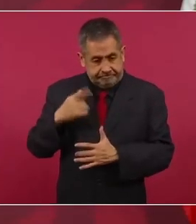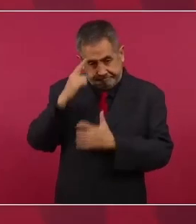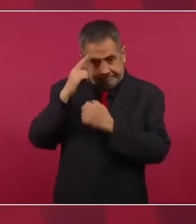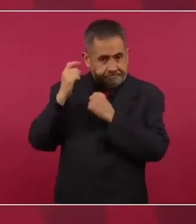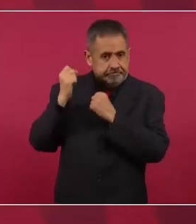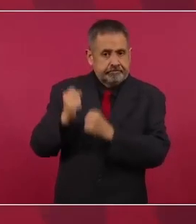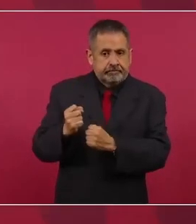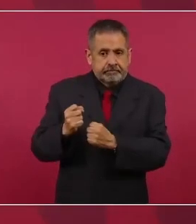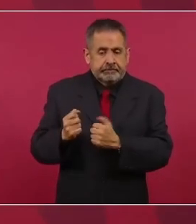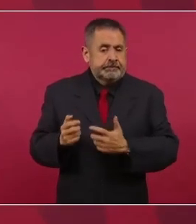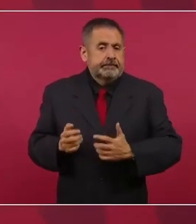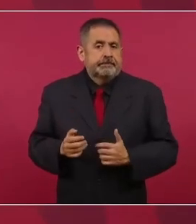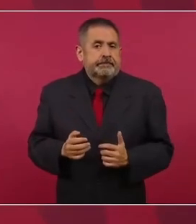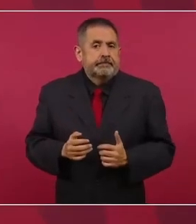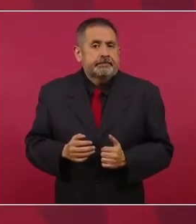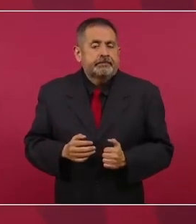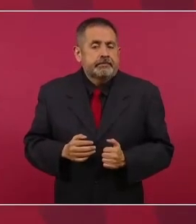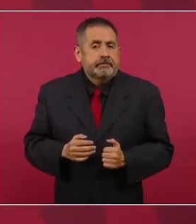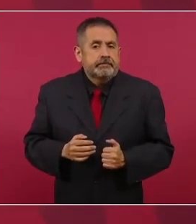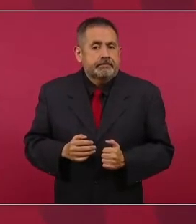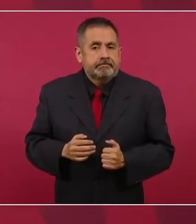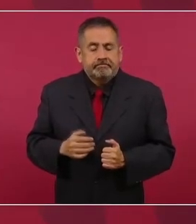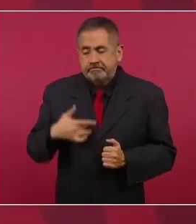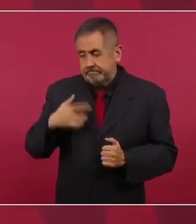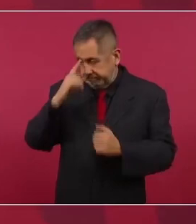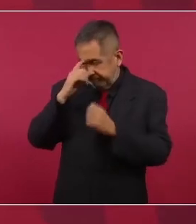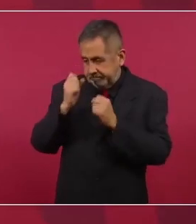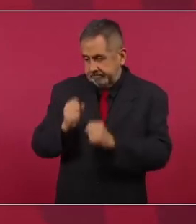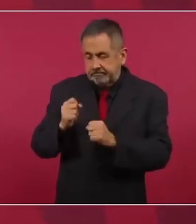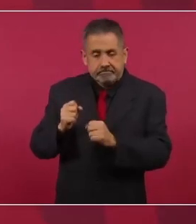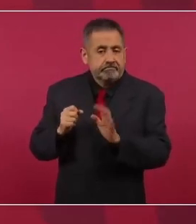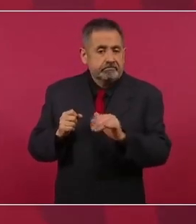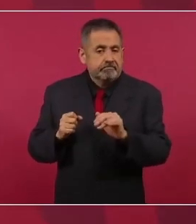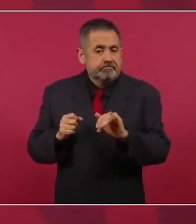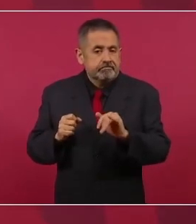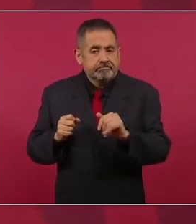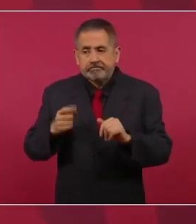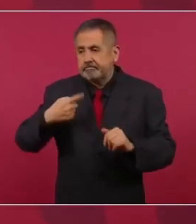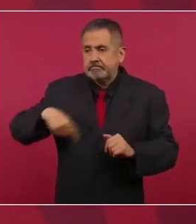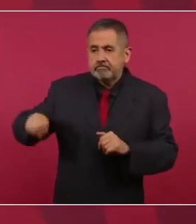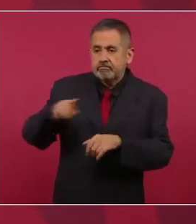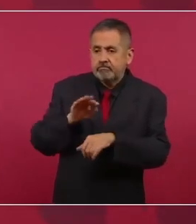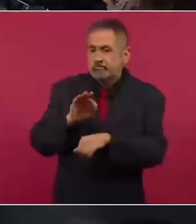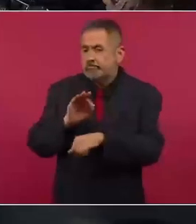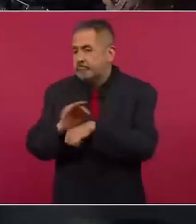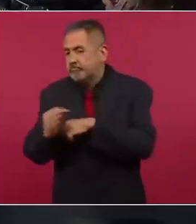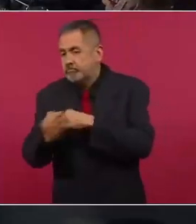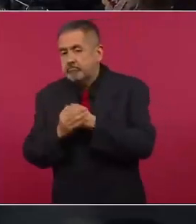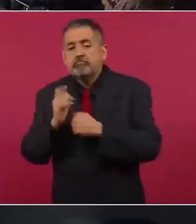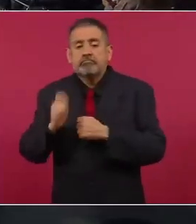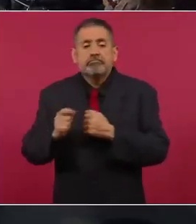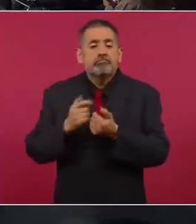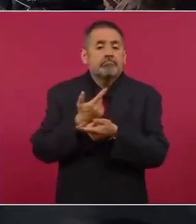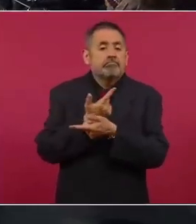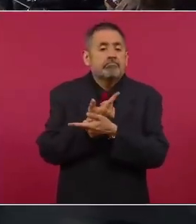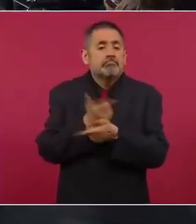de que debemos de procurar la libertad,